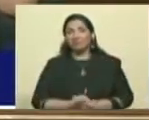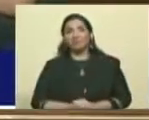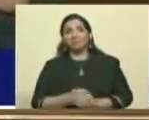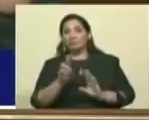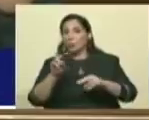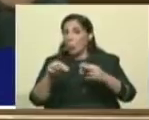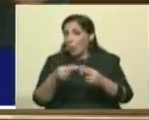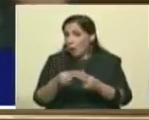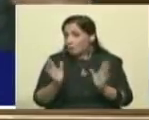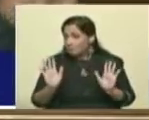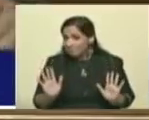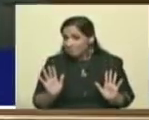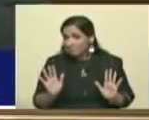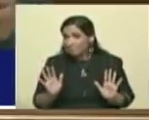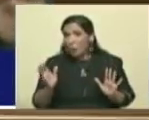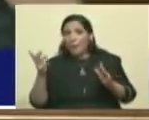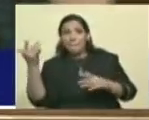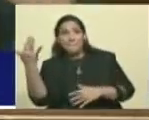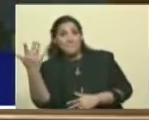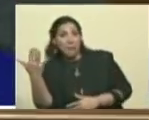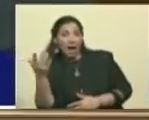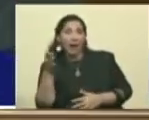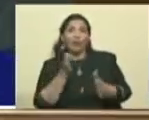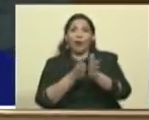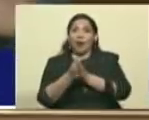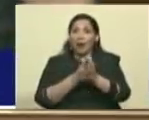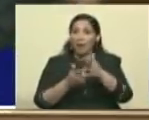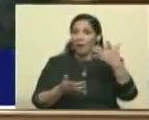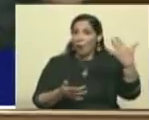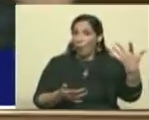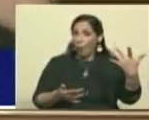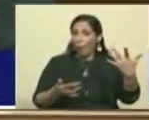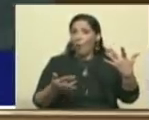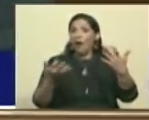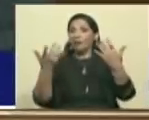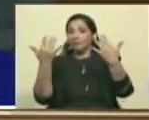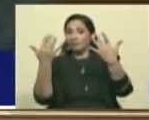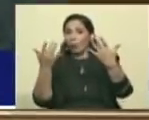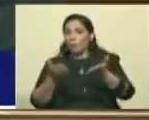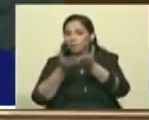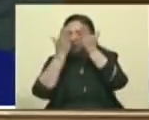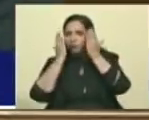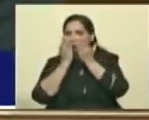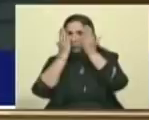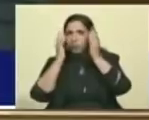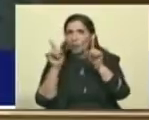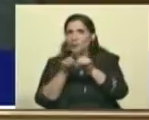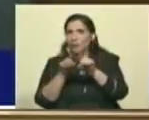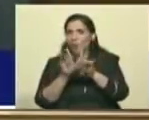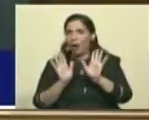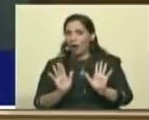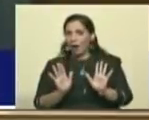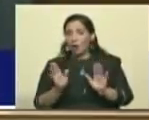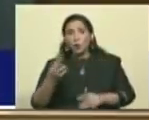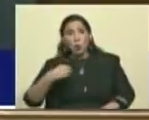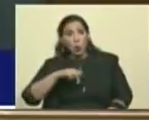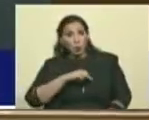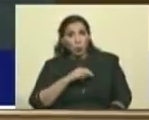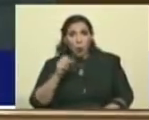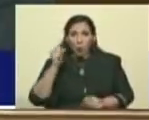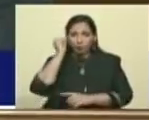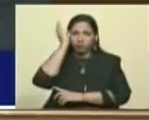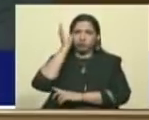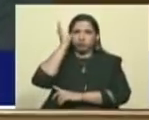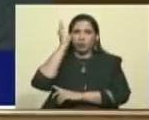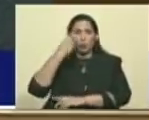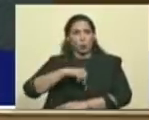Nunca, nunca. Una mano lava la otra y entre las dos lava la cara. Pero somos nosotros que estamos convencidos que debemos